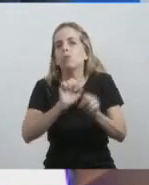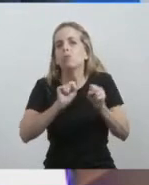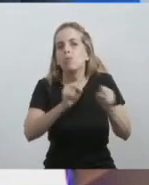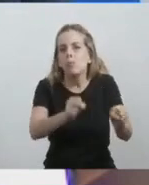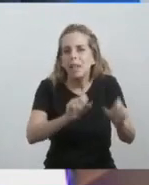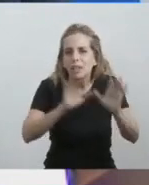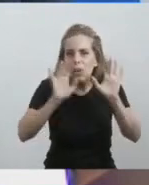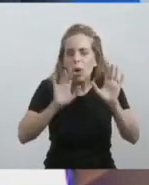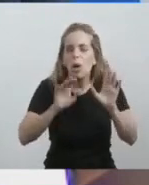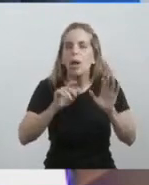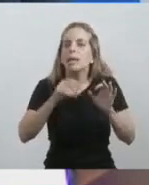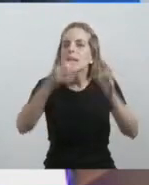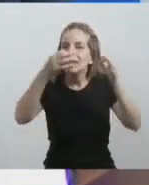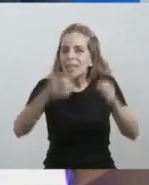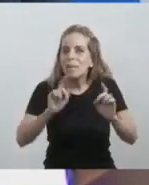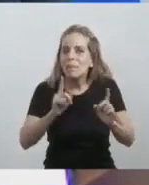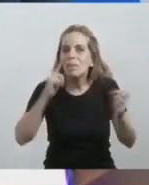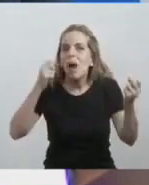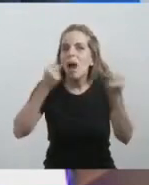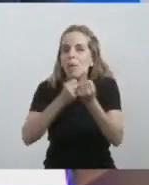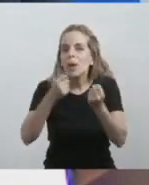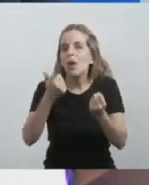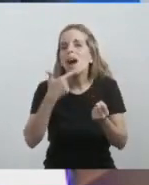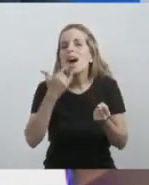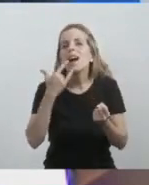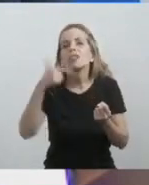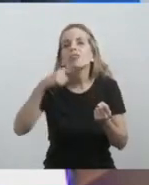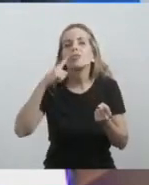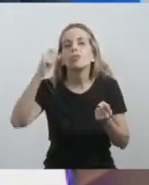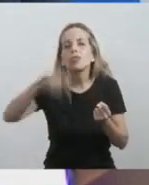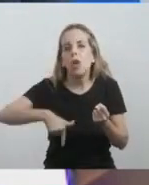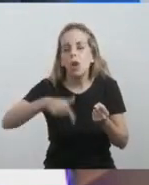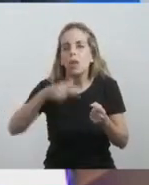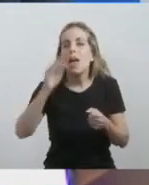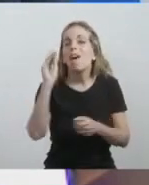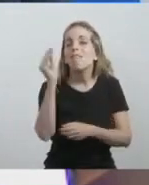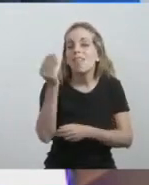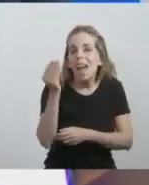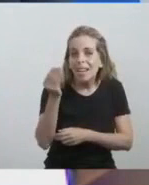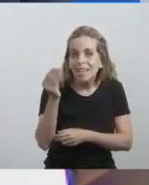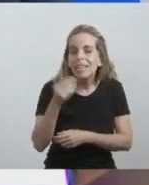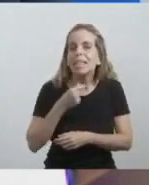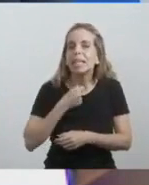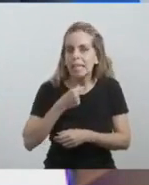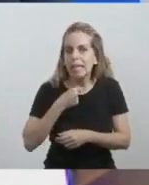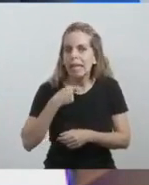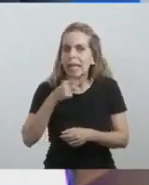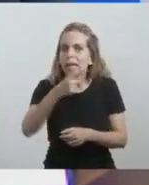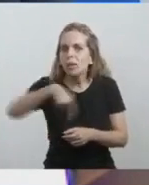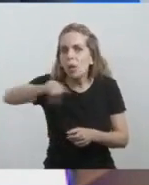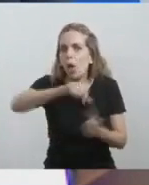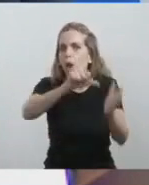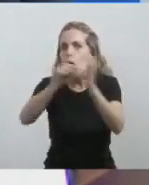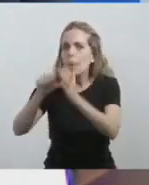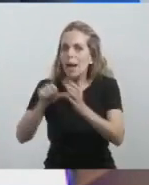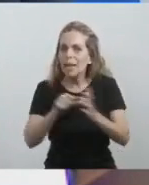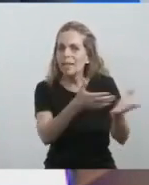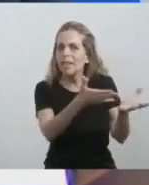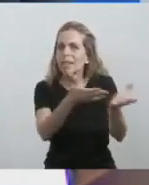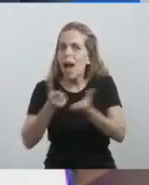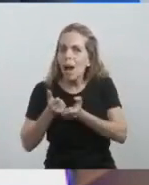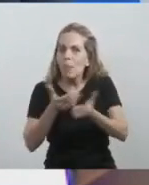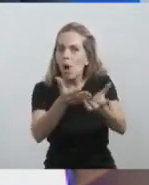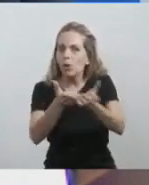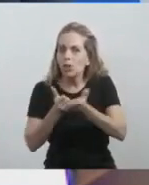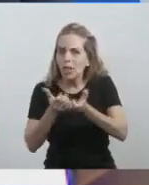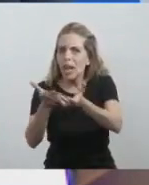inscrito en el propio Tratado de Asunción. Brasil desea contar con el apoyo de los demás miembros del